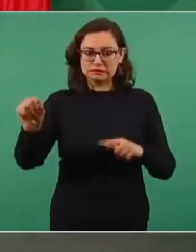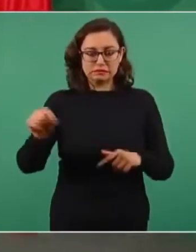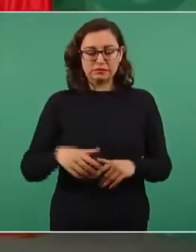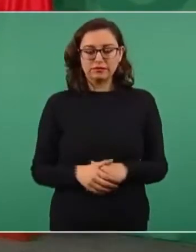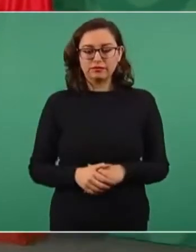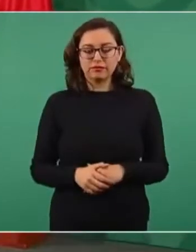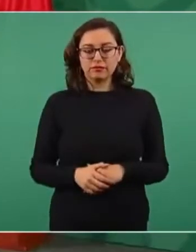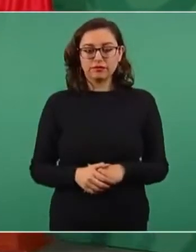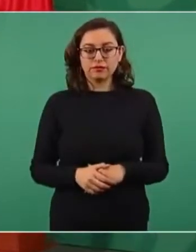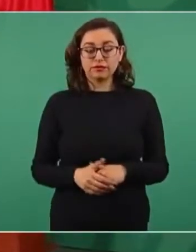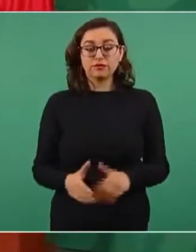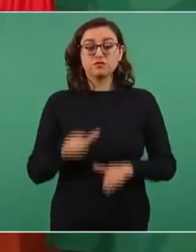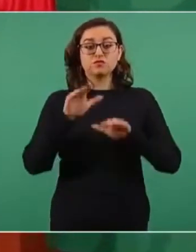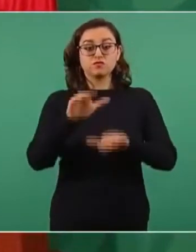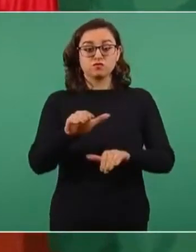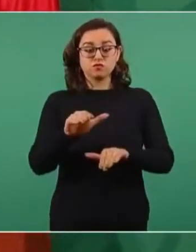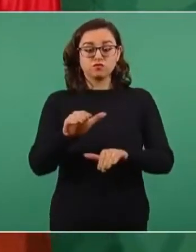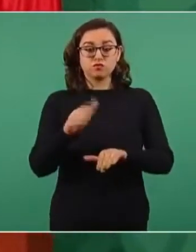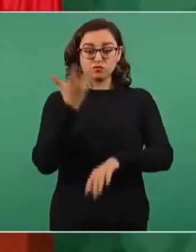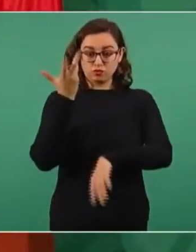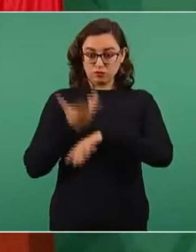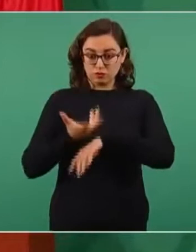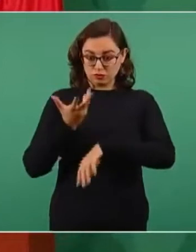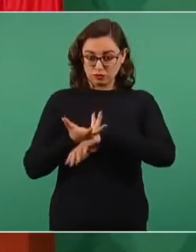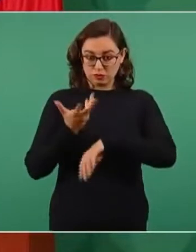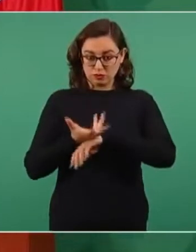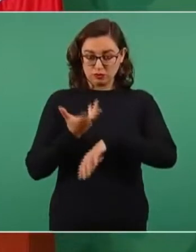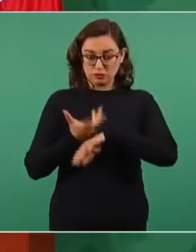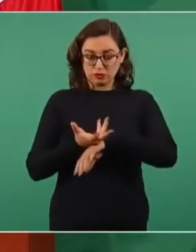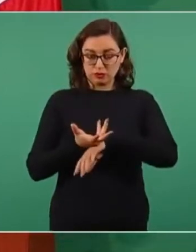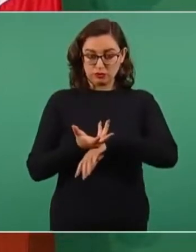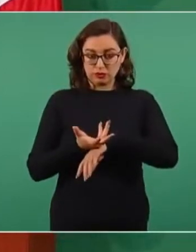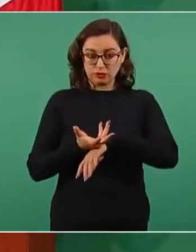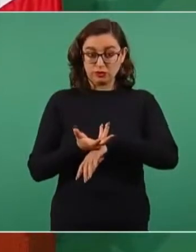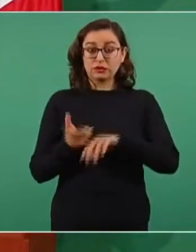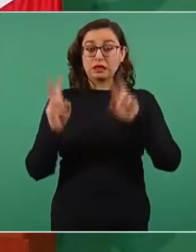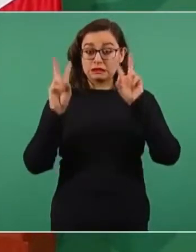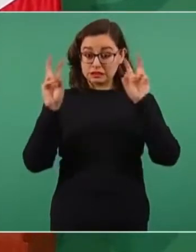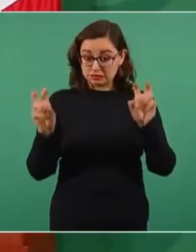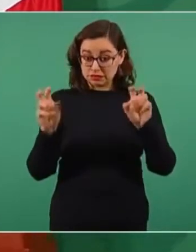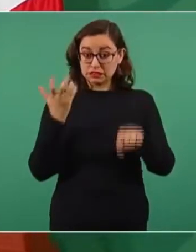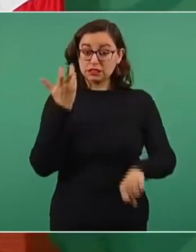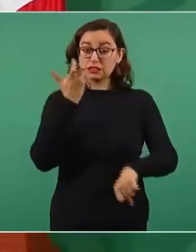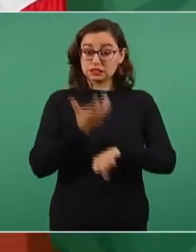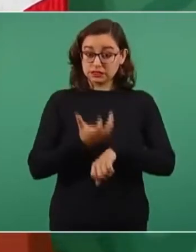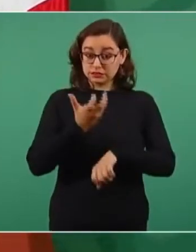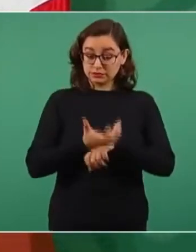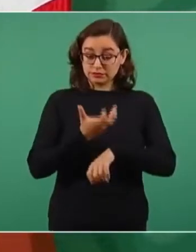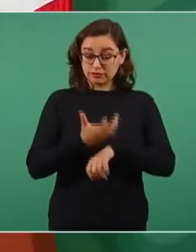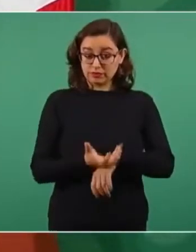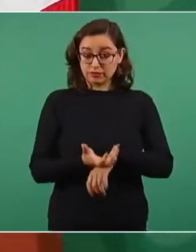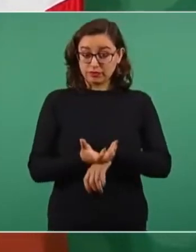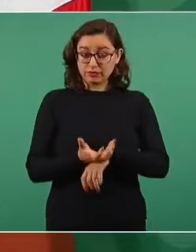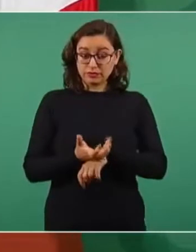Sobre el tema de Estados Unidos. ¿Qué les parece si sobre el tema de Estados Unidos? Y